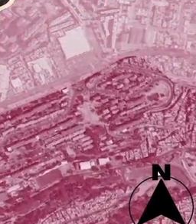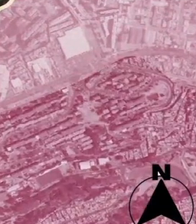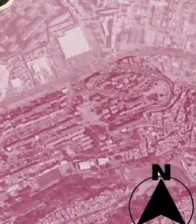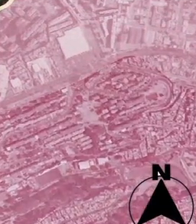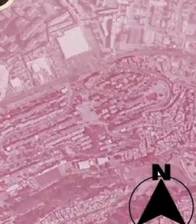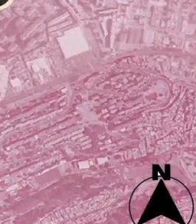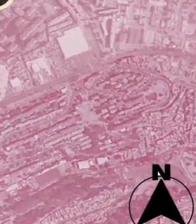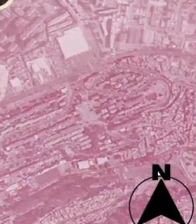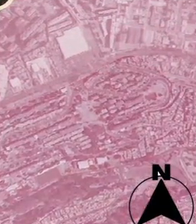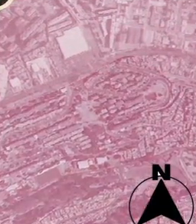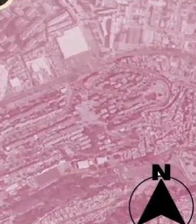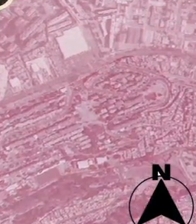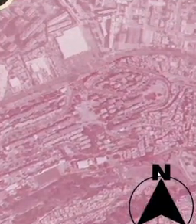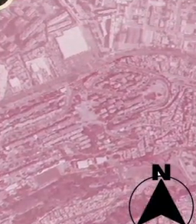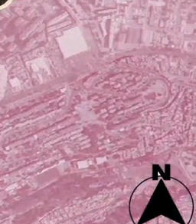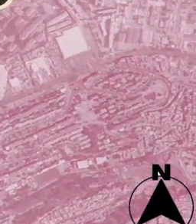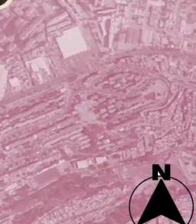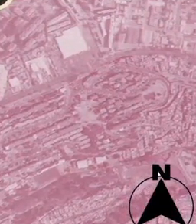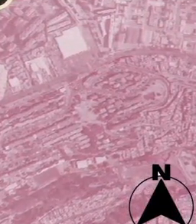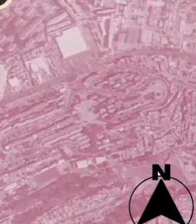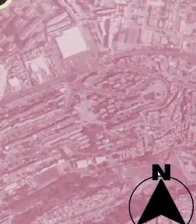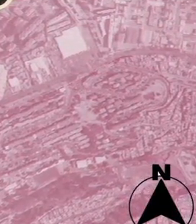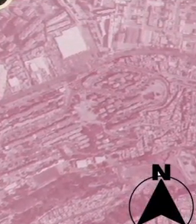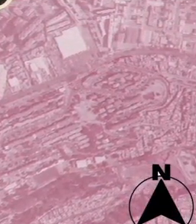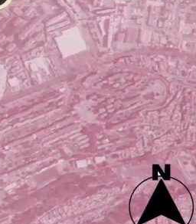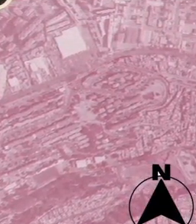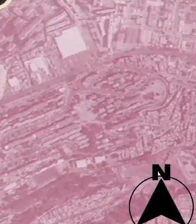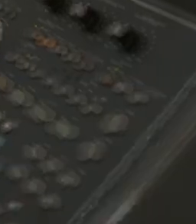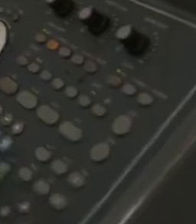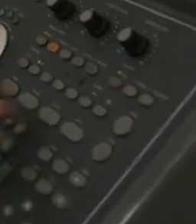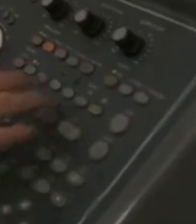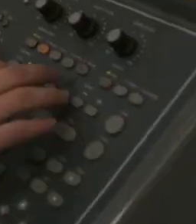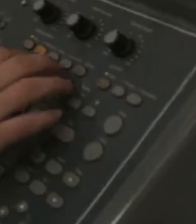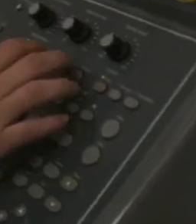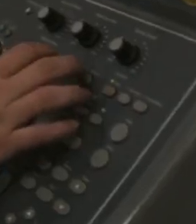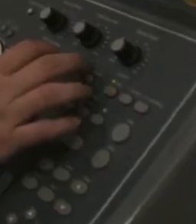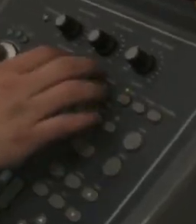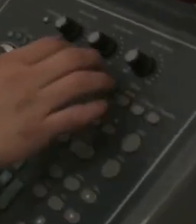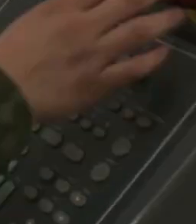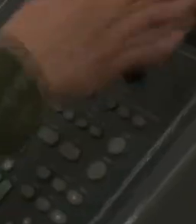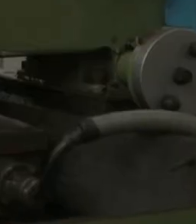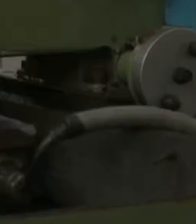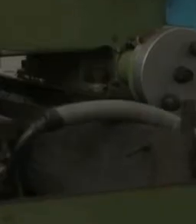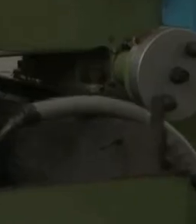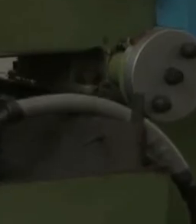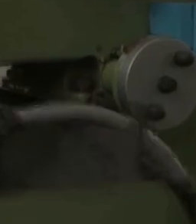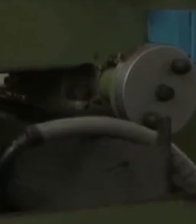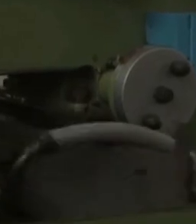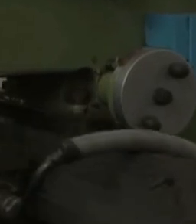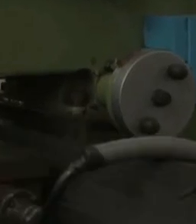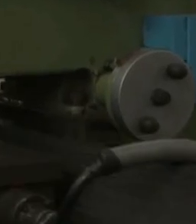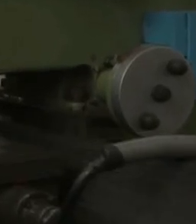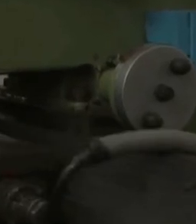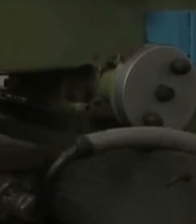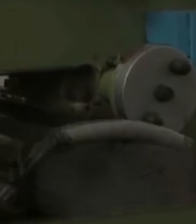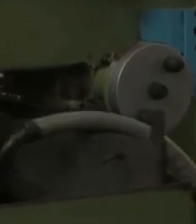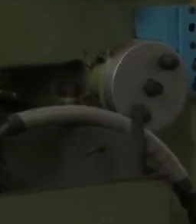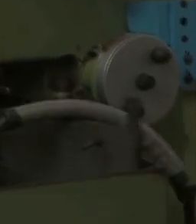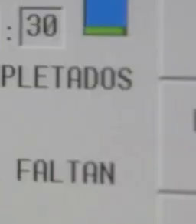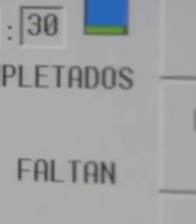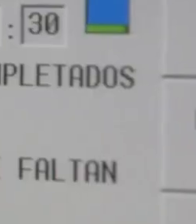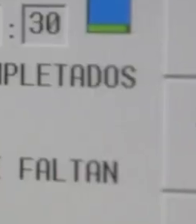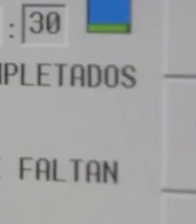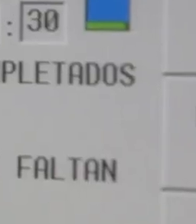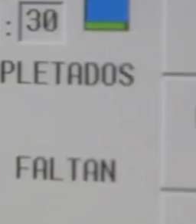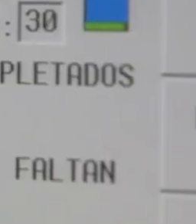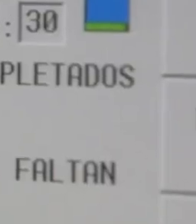crecimiento de la mancha urbana fue limitando la construcción de nuevas fábricas o la ampliación de las ya existentes, impidiendo la modernización de